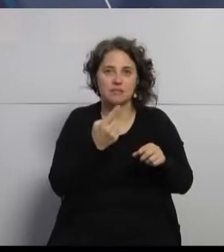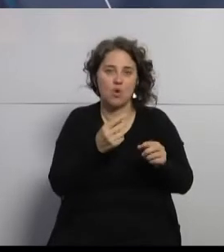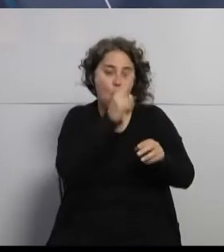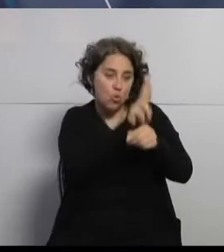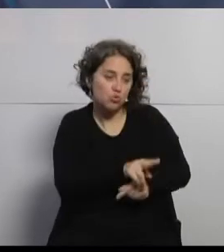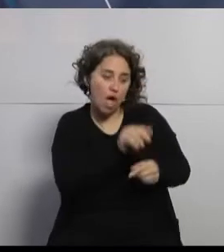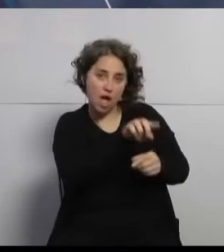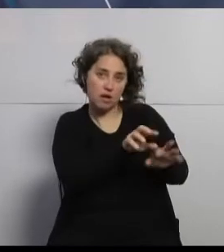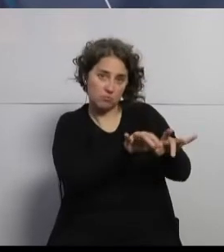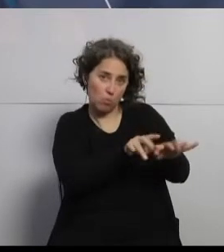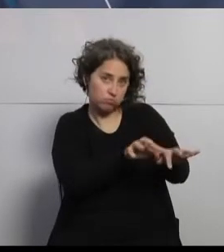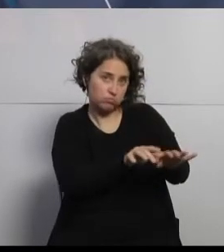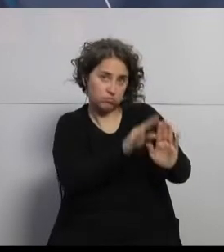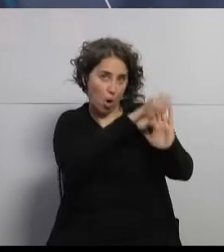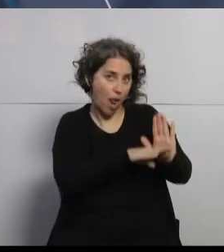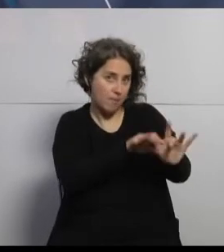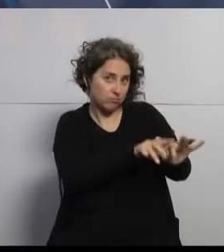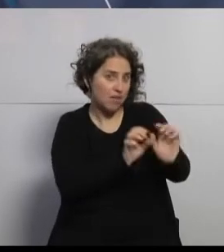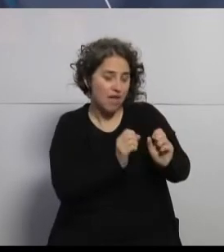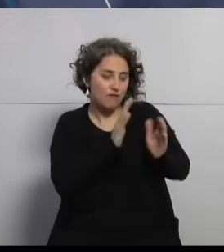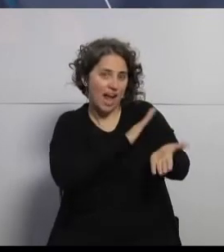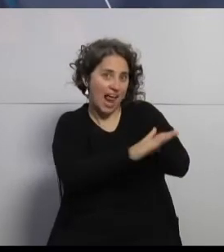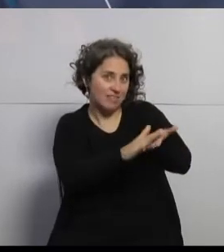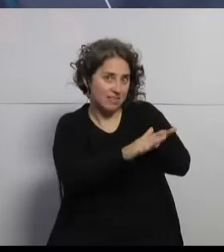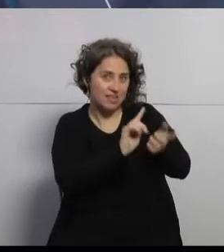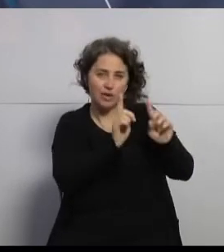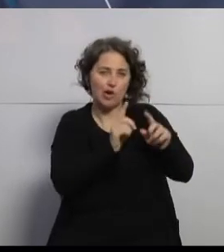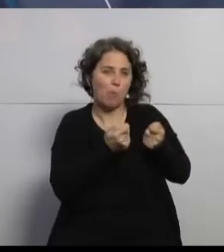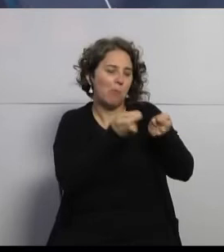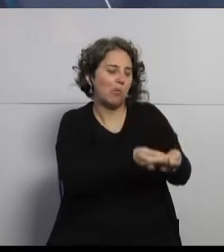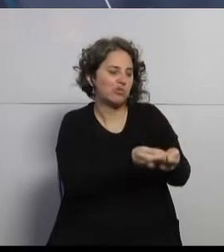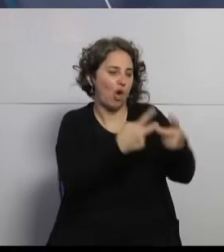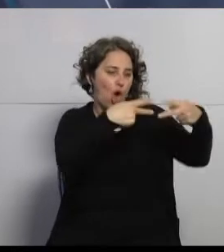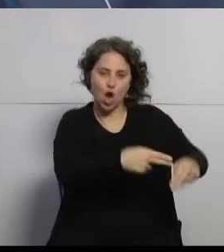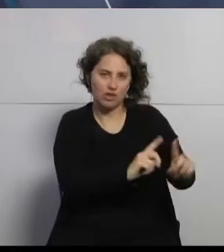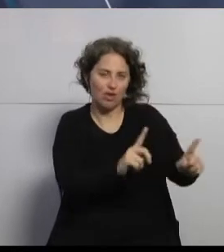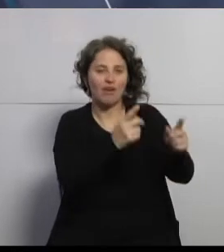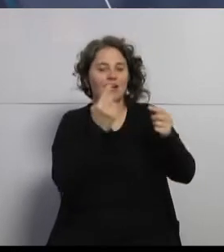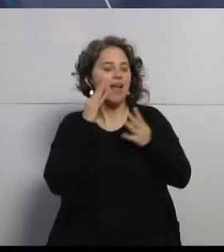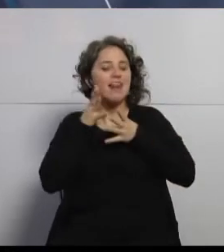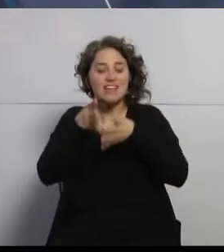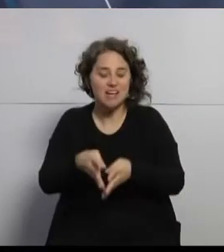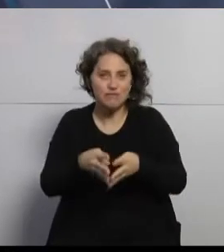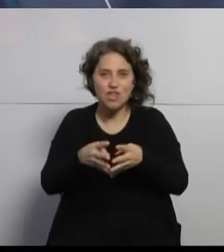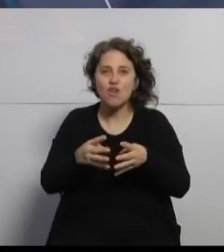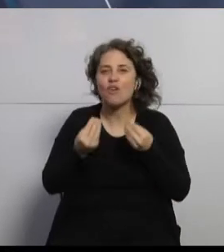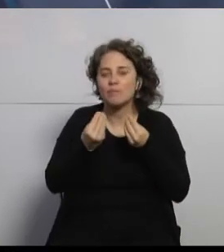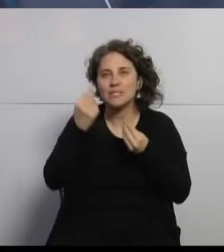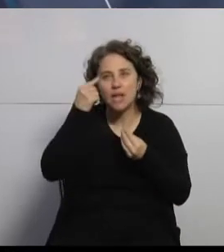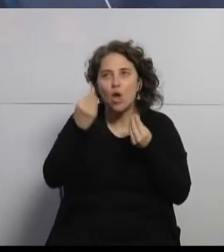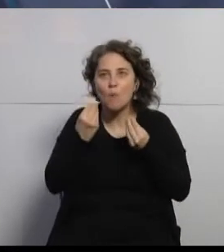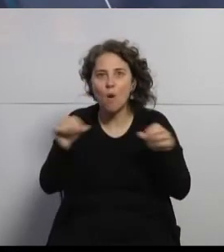el software durante seis meses de manera gratuita sin ningún tipo de condicionamiento. El desafío es cómo hacen las personas para